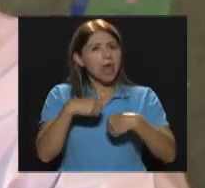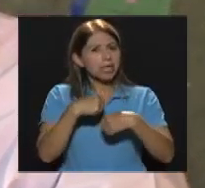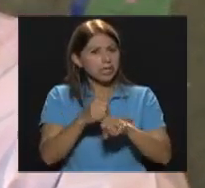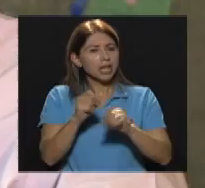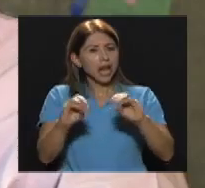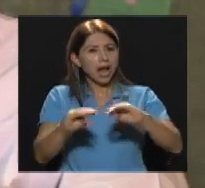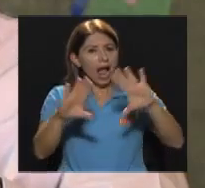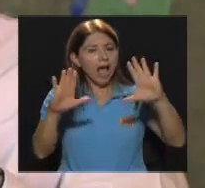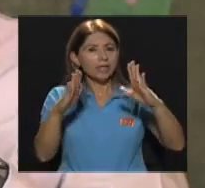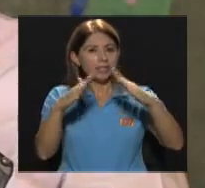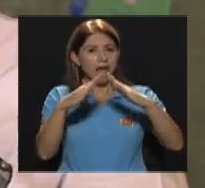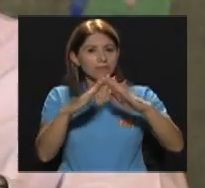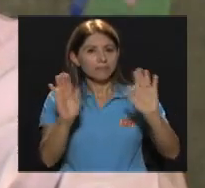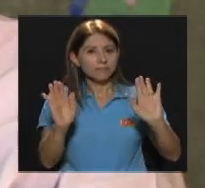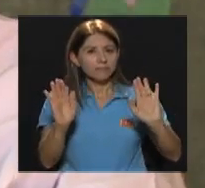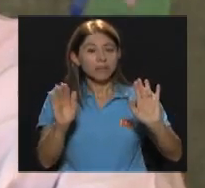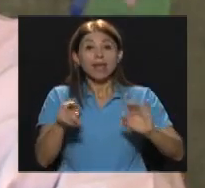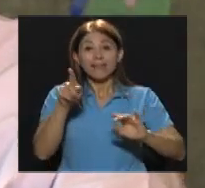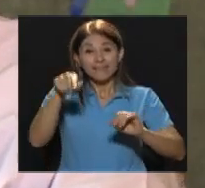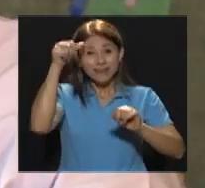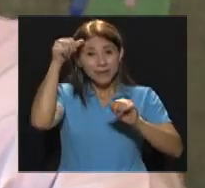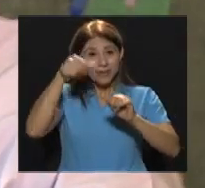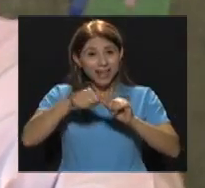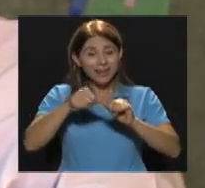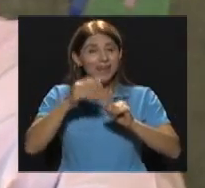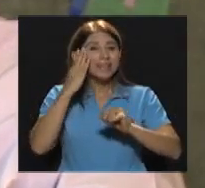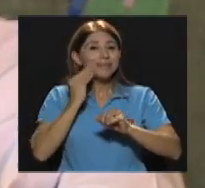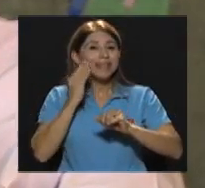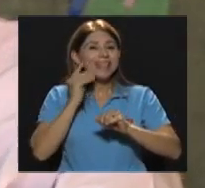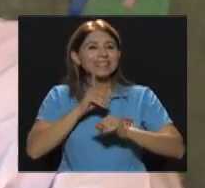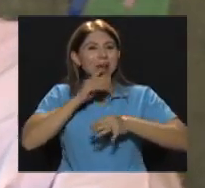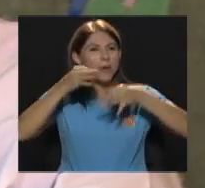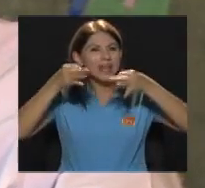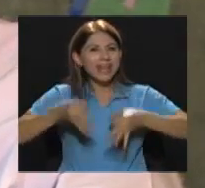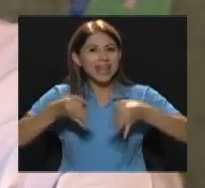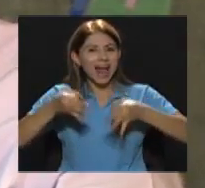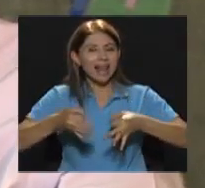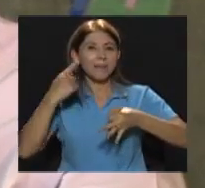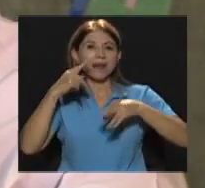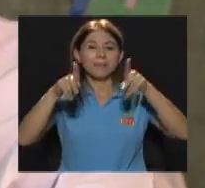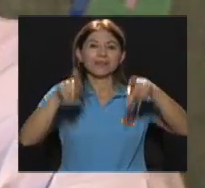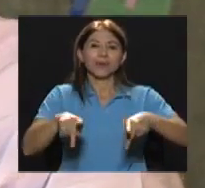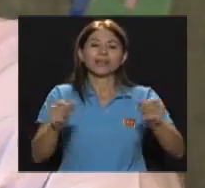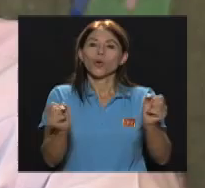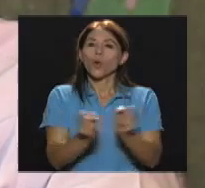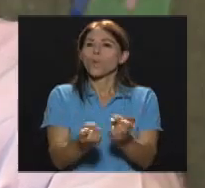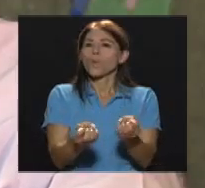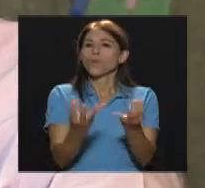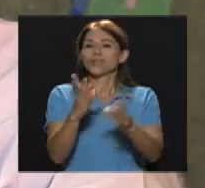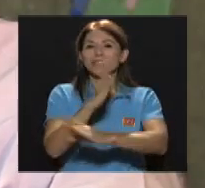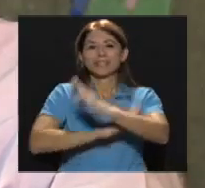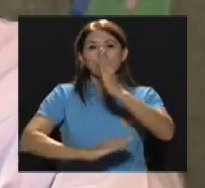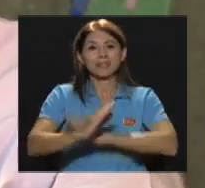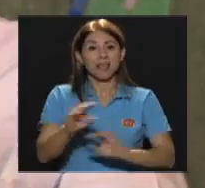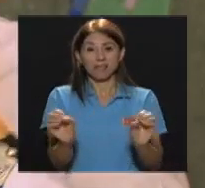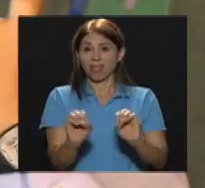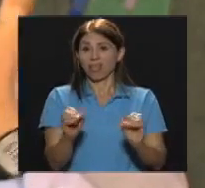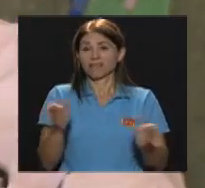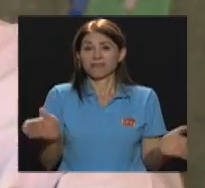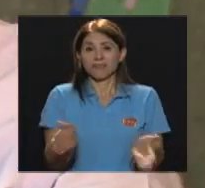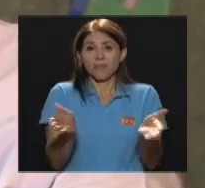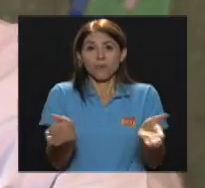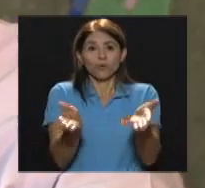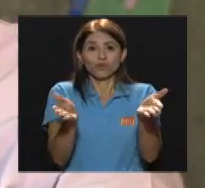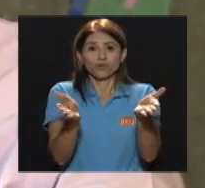Original Se basaba En personas Con múltiples discapacidades Que no tenían estímulos Y que bastaba Con sacarlos A un jardín Que